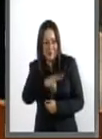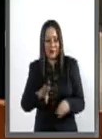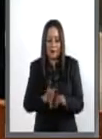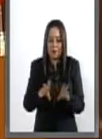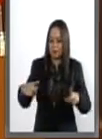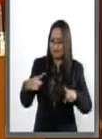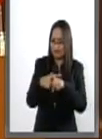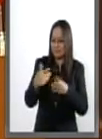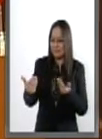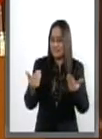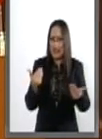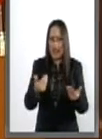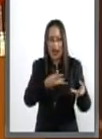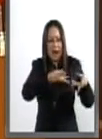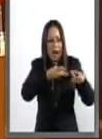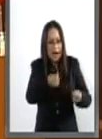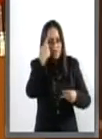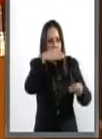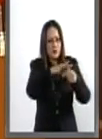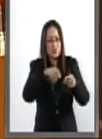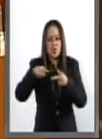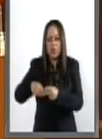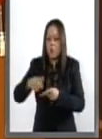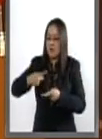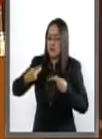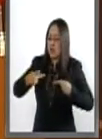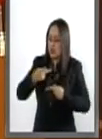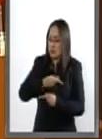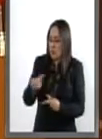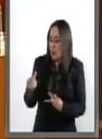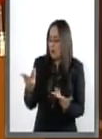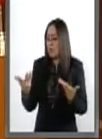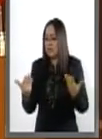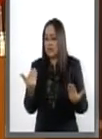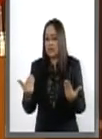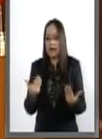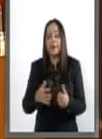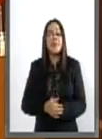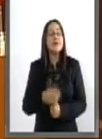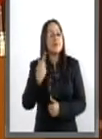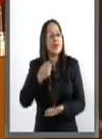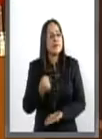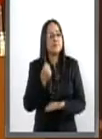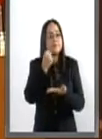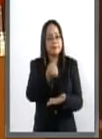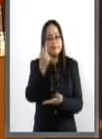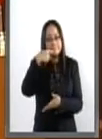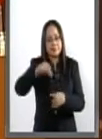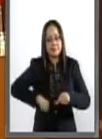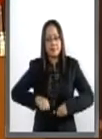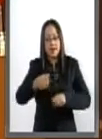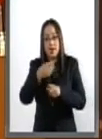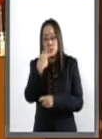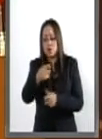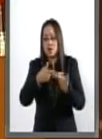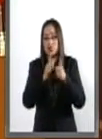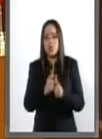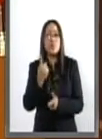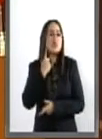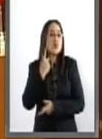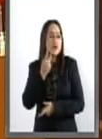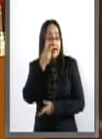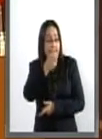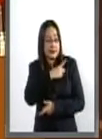contradicción. La modificación de las reglas constitucionales en la asignación de recursos para las actividades ordinarias de los partidos políticos